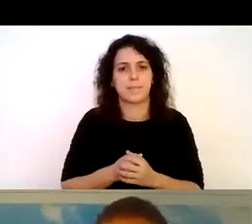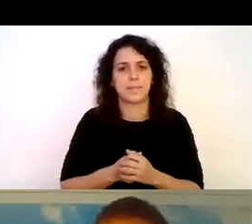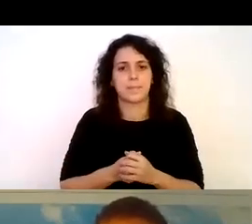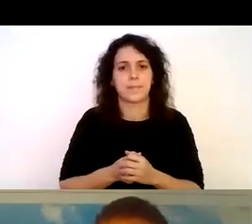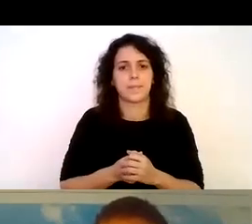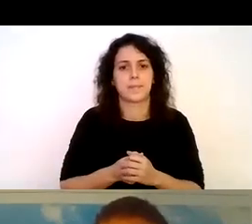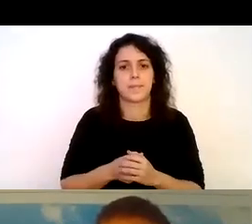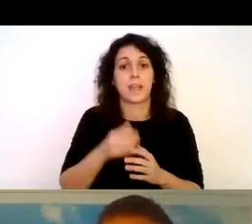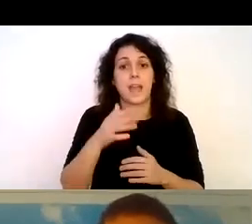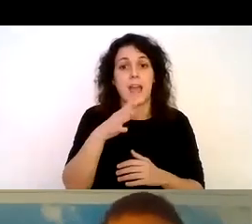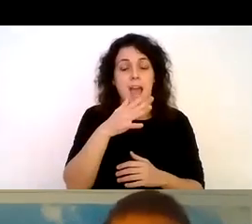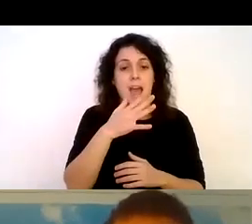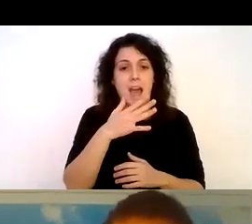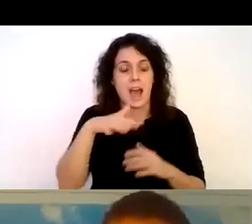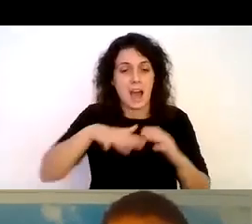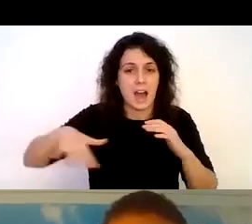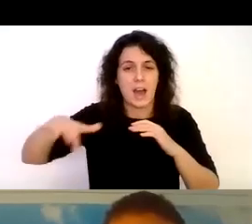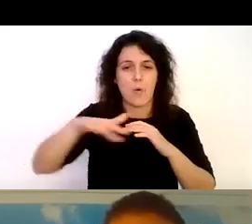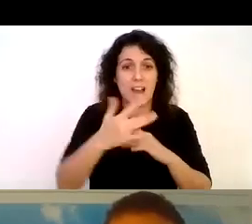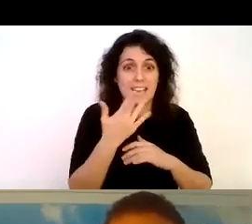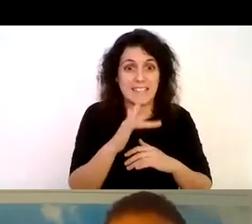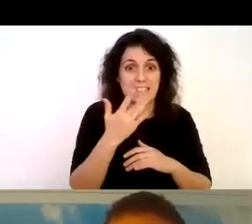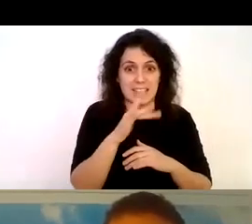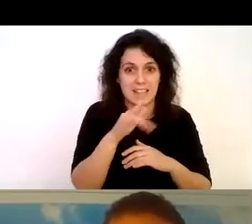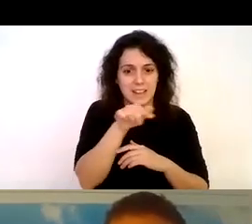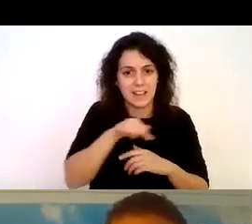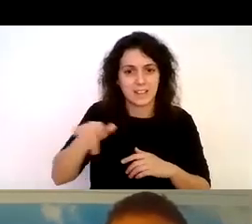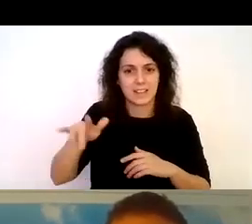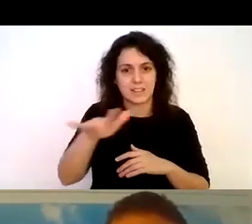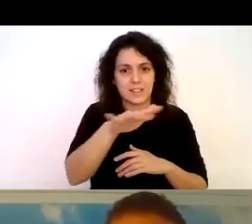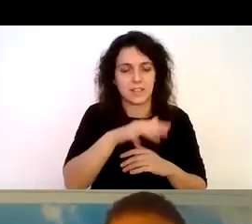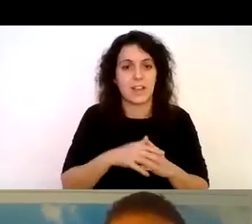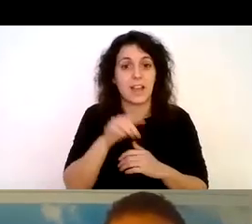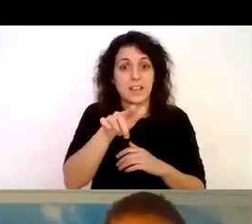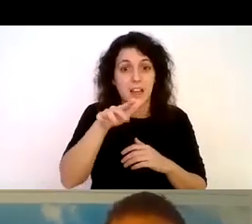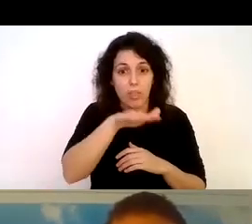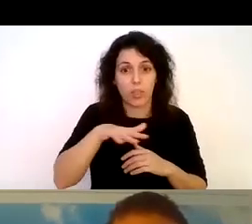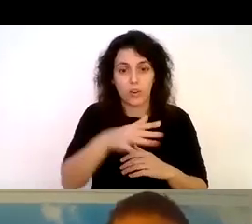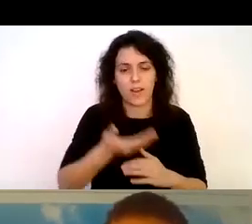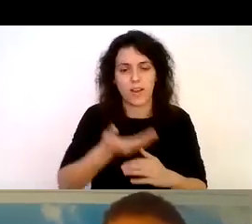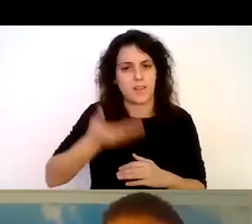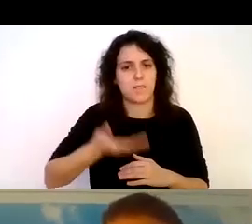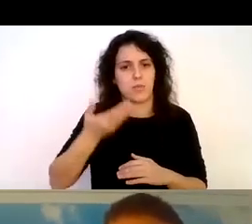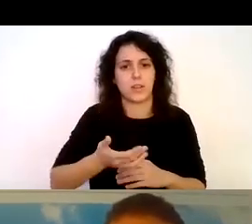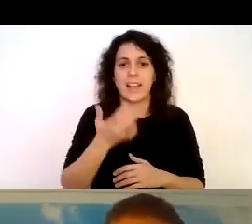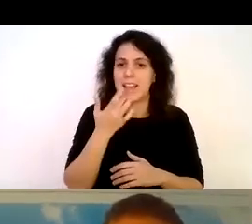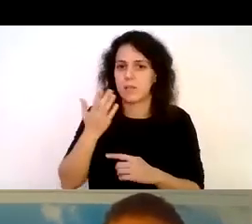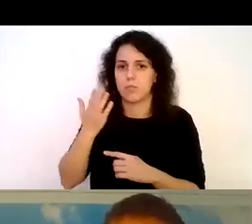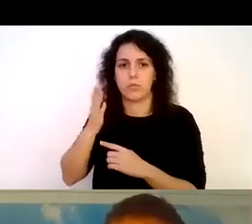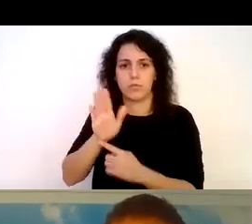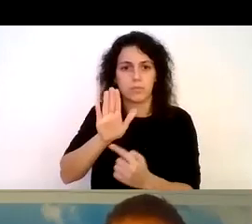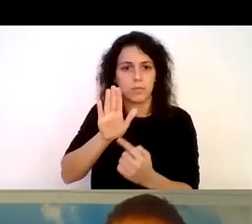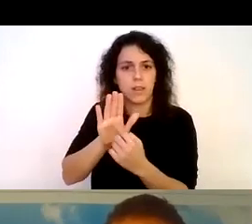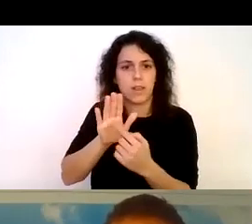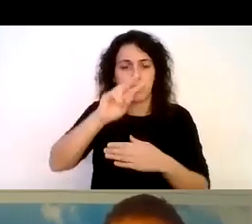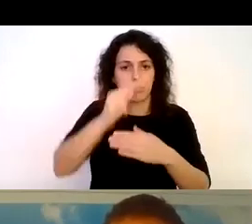aguas cristalinas de hecho este sitio es muy importante como ejemplo del desarrollo del